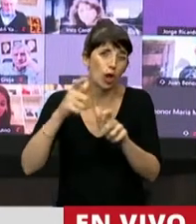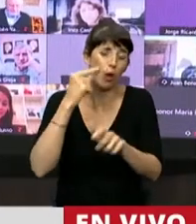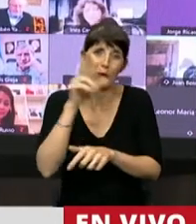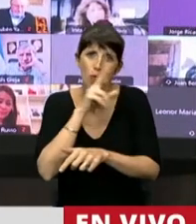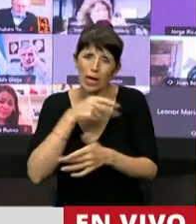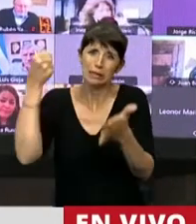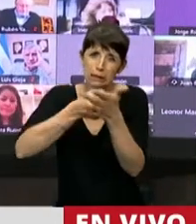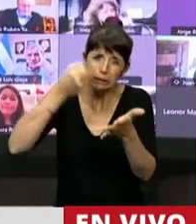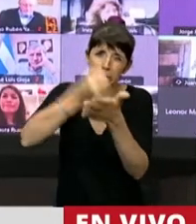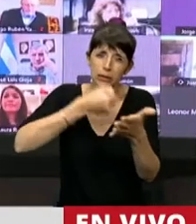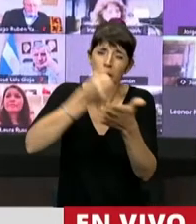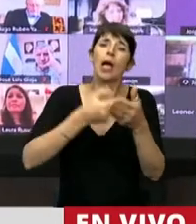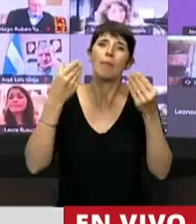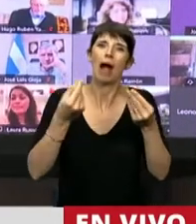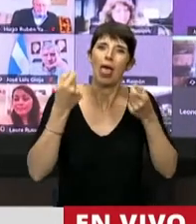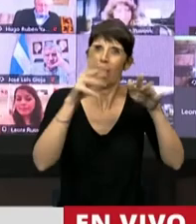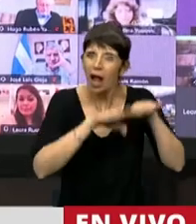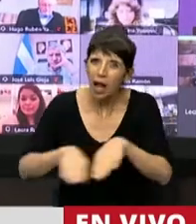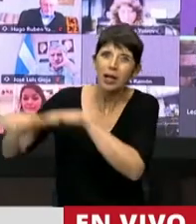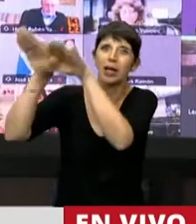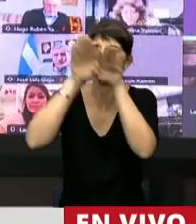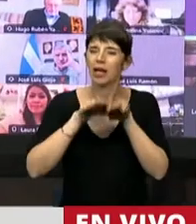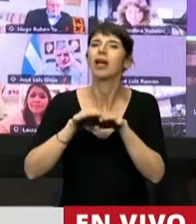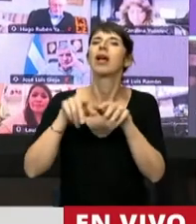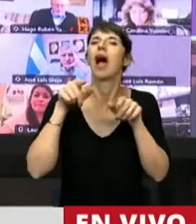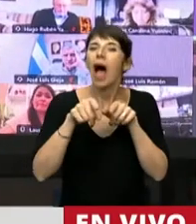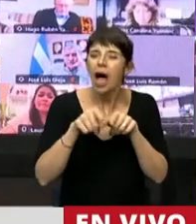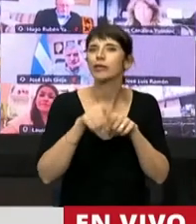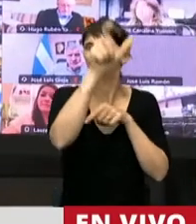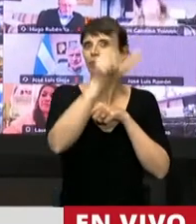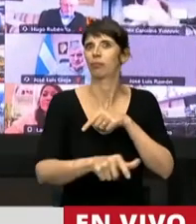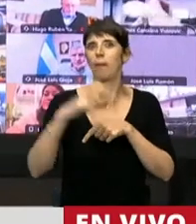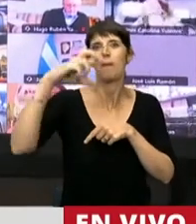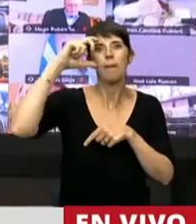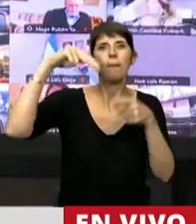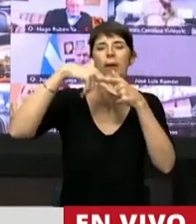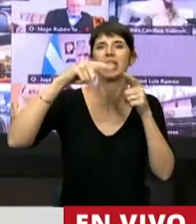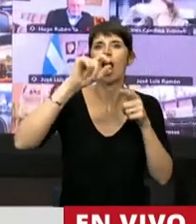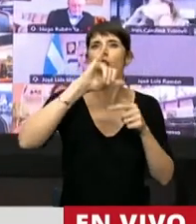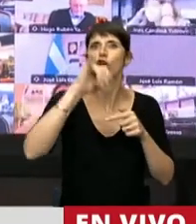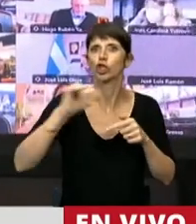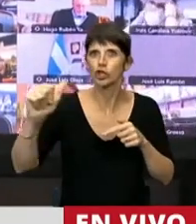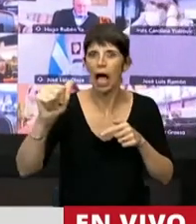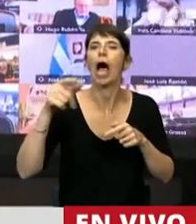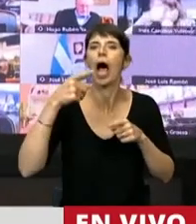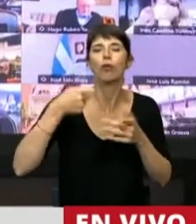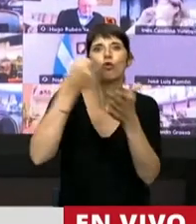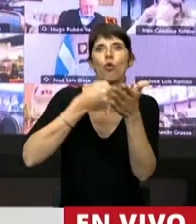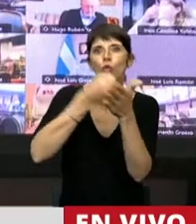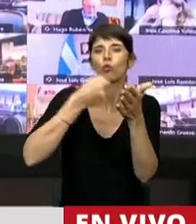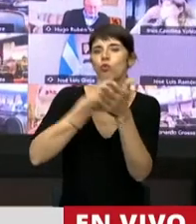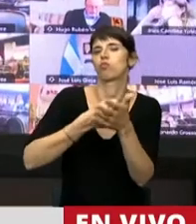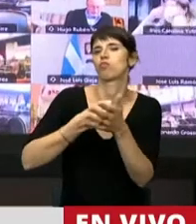más equitativa, nacía Ángel Vicente Peñalosa, que estuvo bajo las órdenes de esa milicia y tuvo que